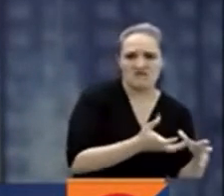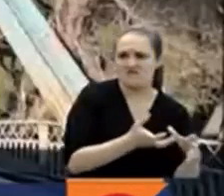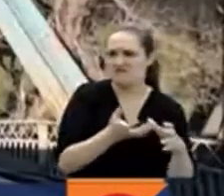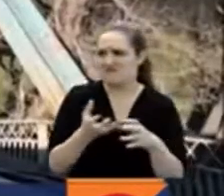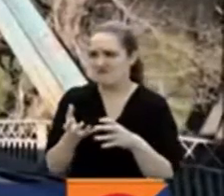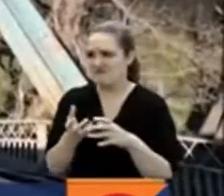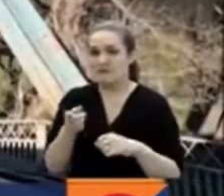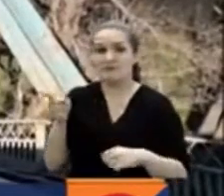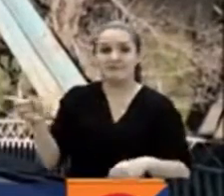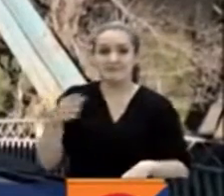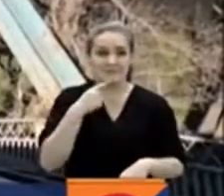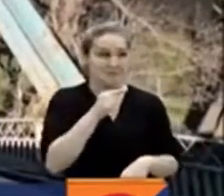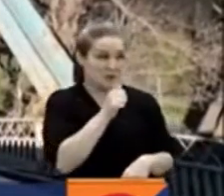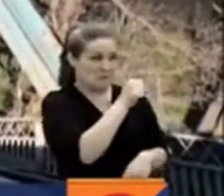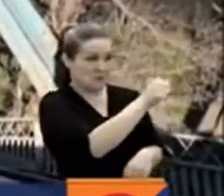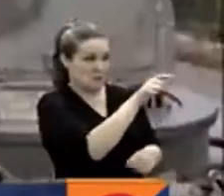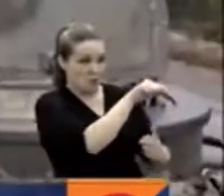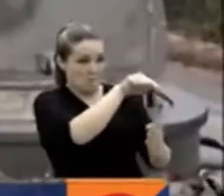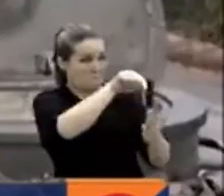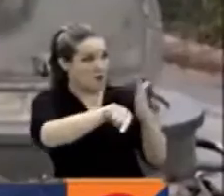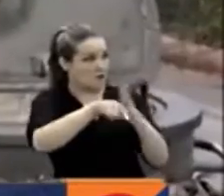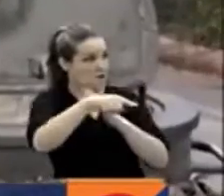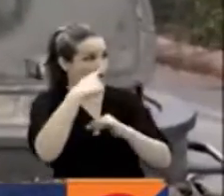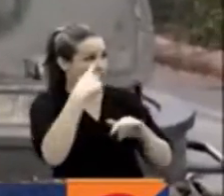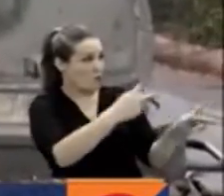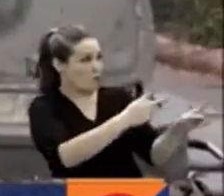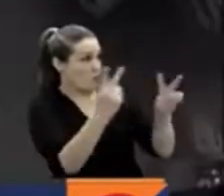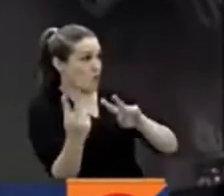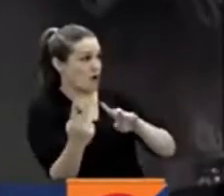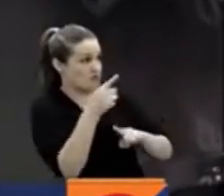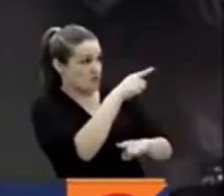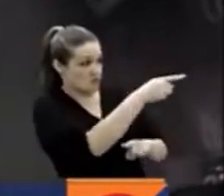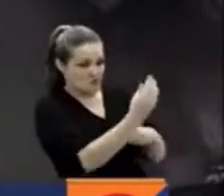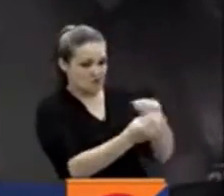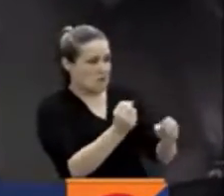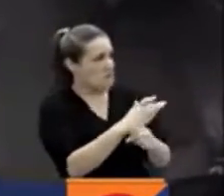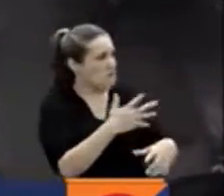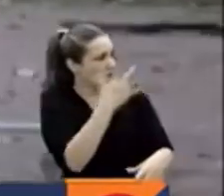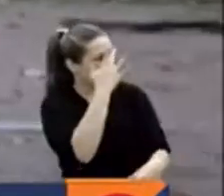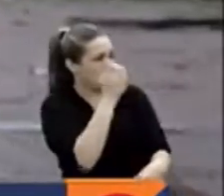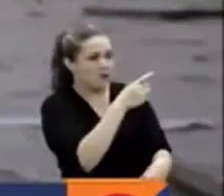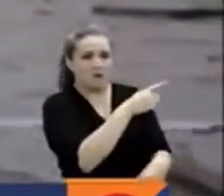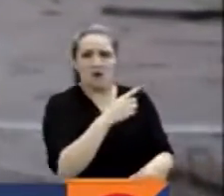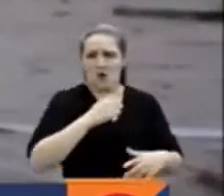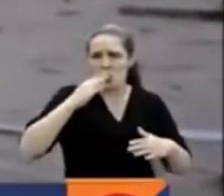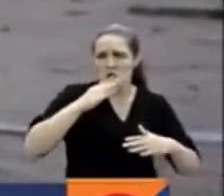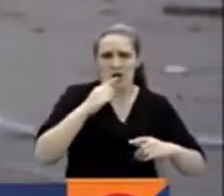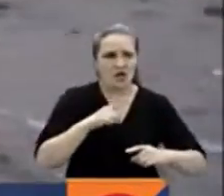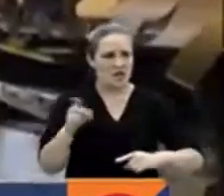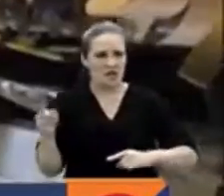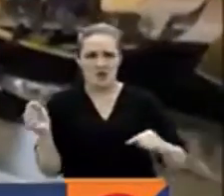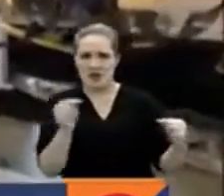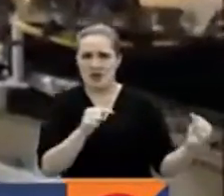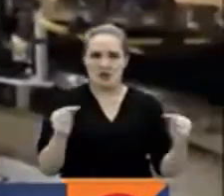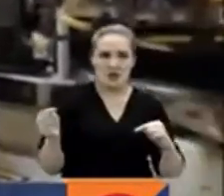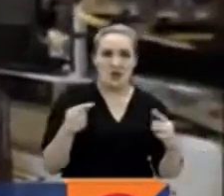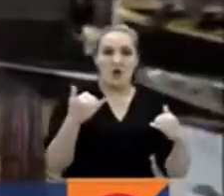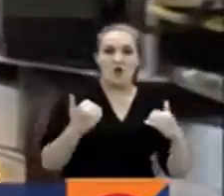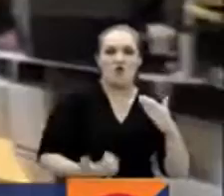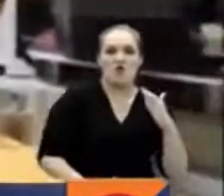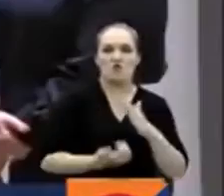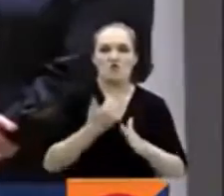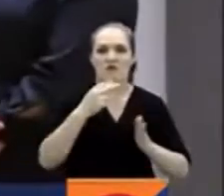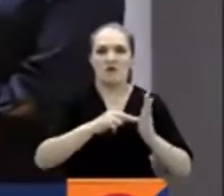al bombardear un puente sobre el río Níper. Entre tanto, y cuando militares ucranianos en la línea de frente estrenan armamento